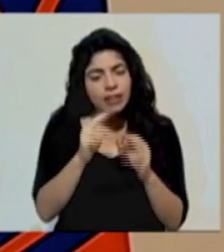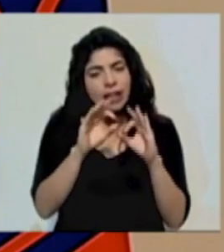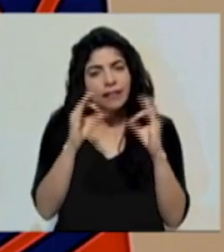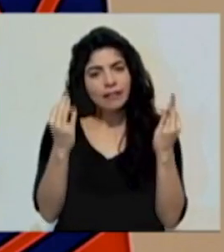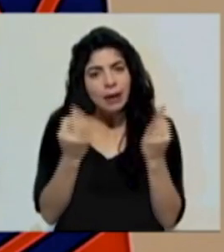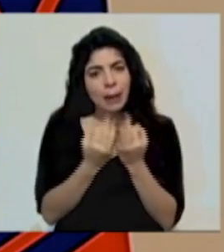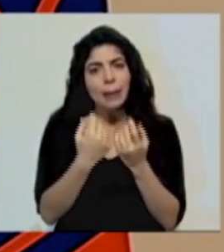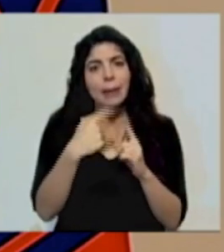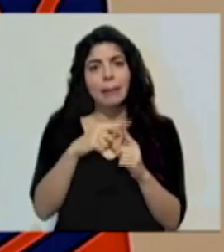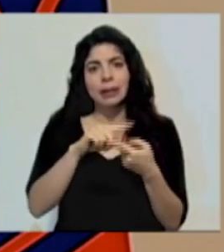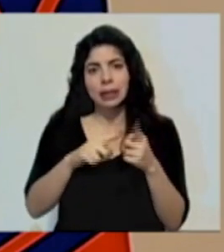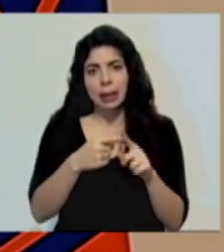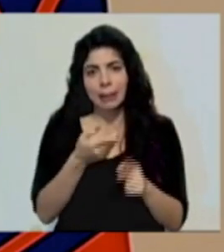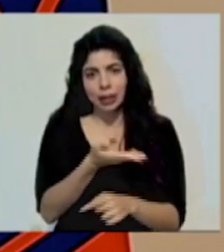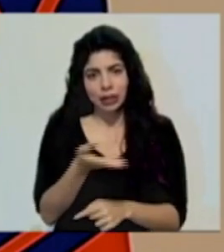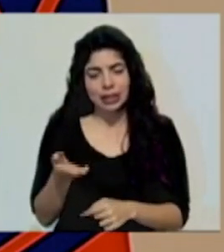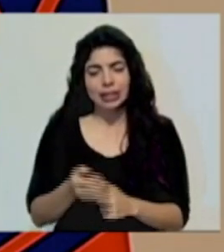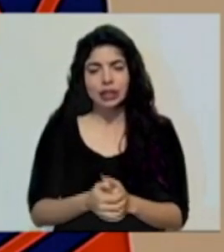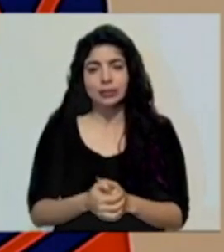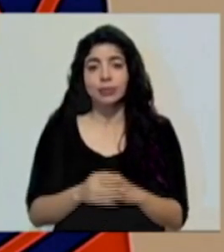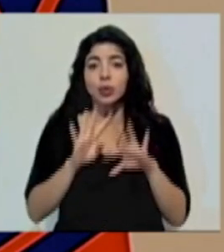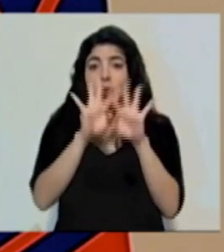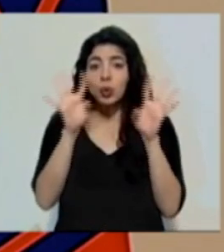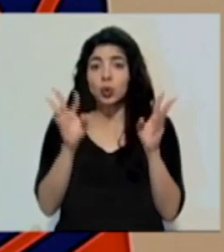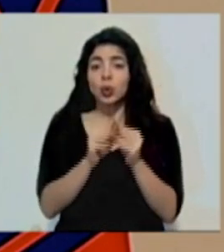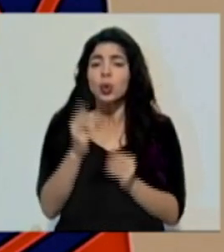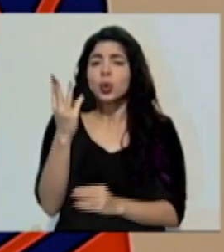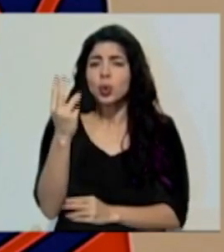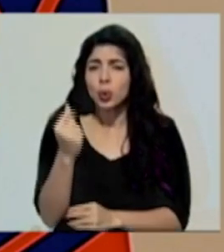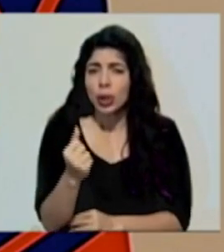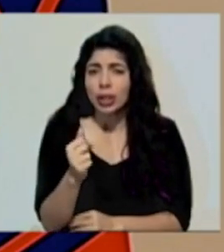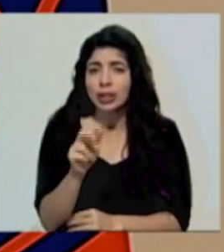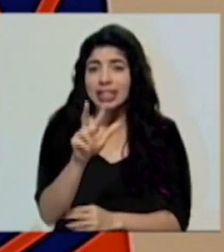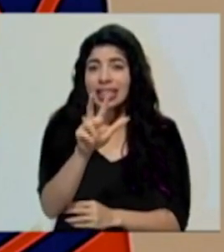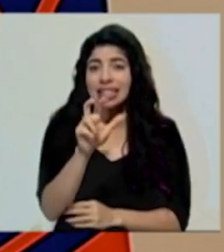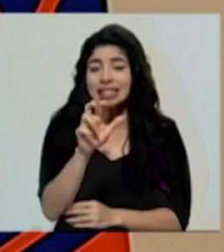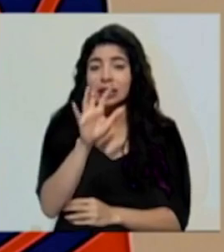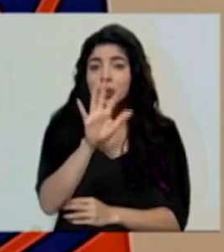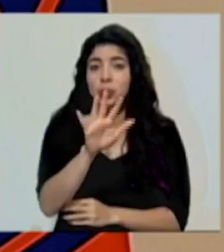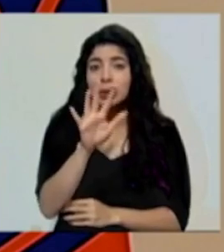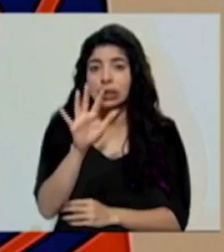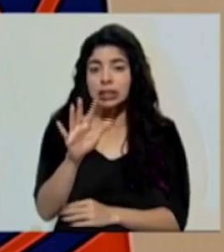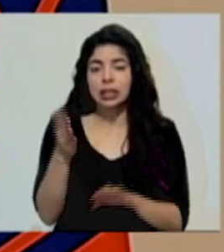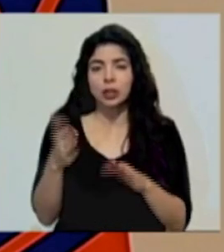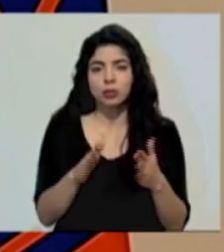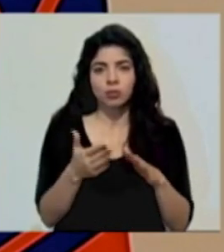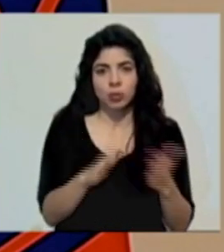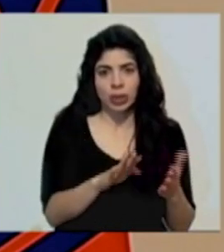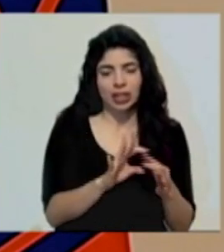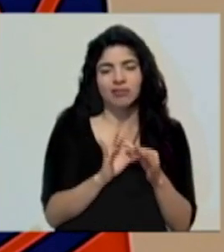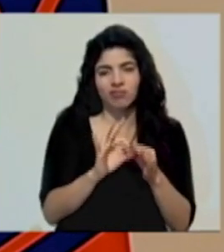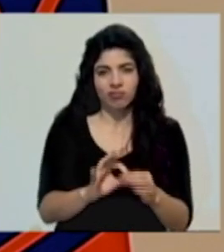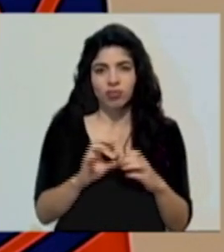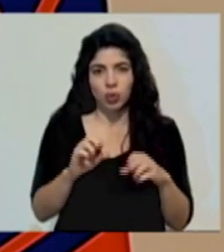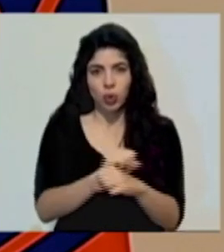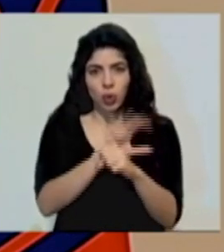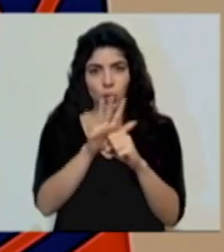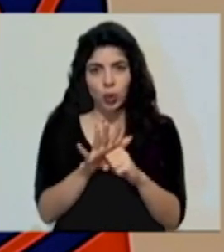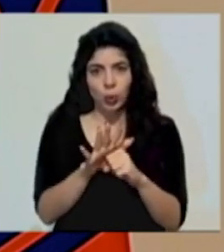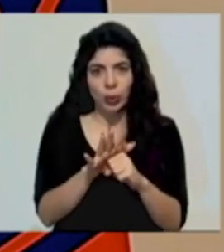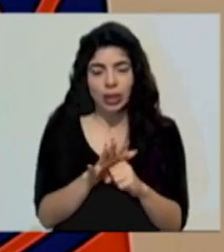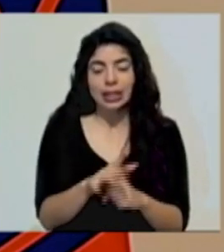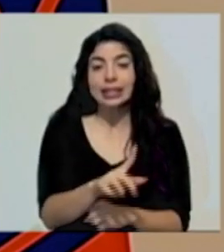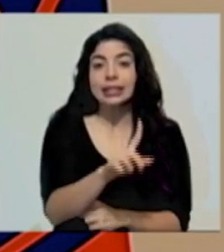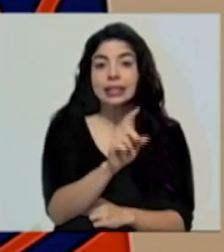familiares y familiares En total se contabilizan 355 fallecimientos relacionados con COVID-19,